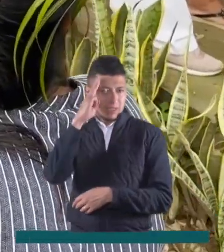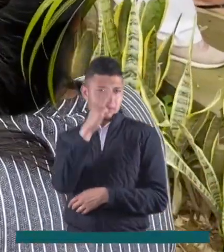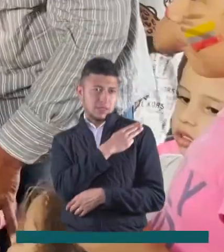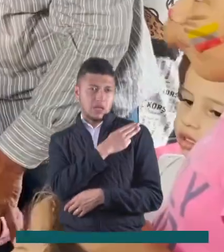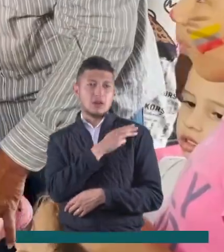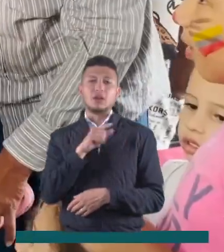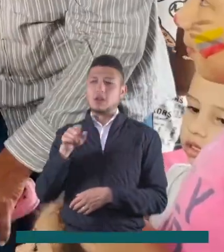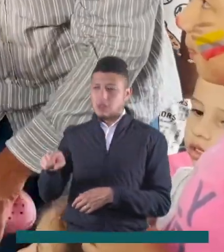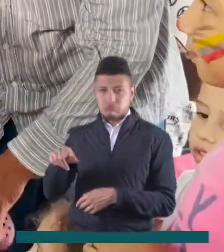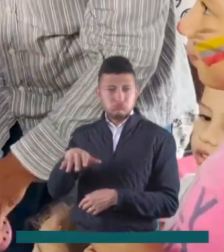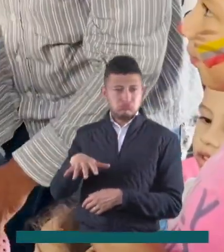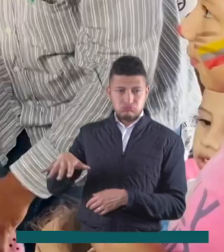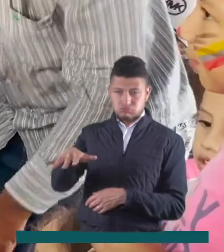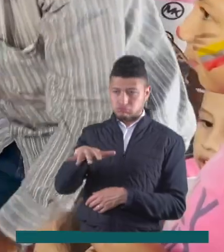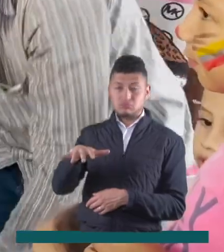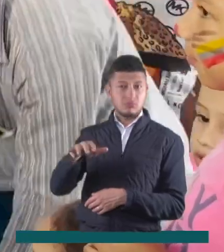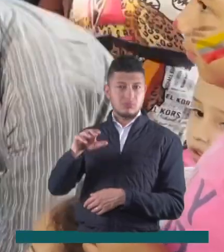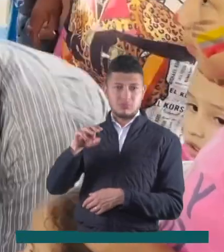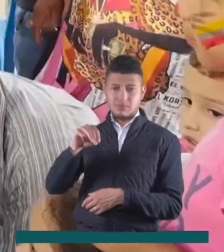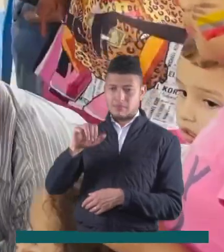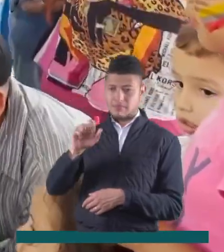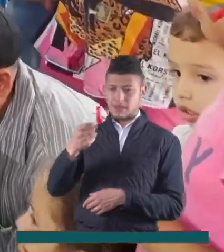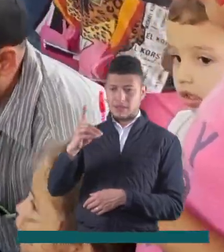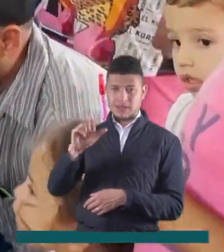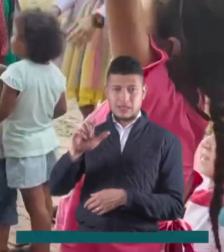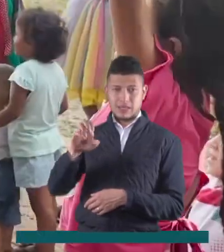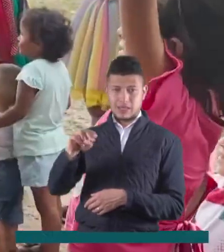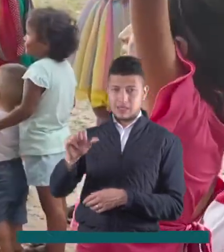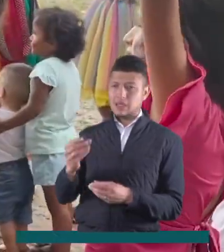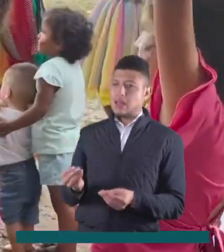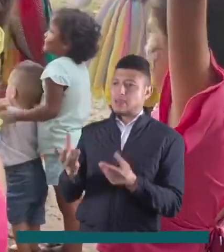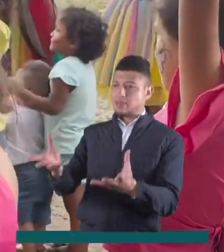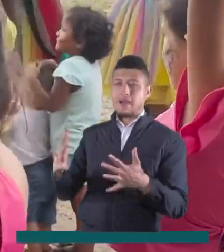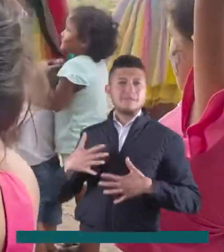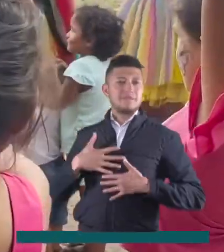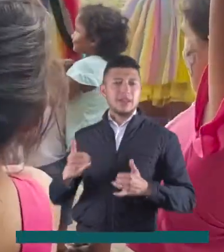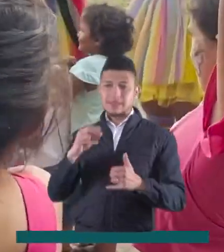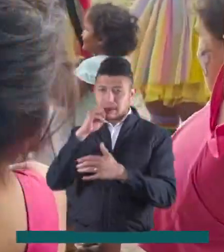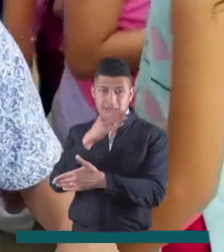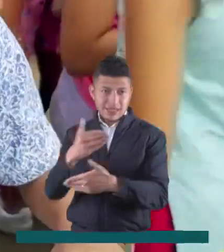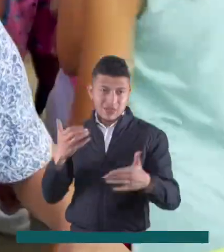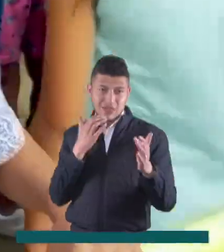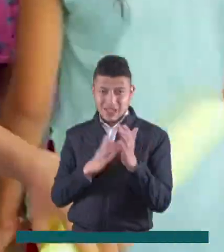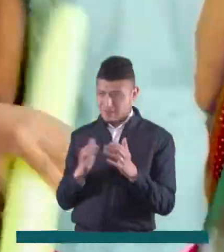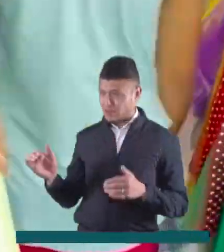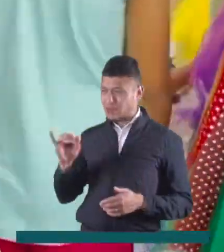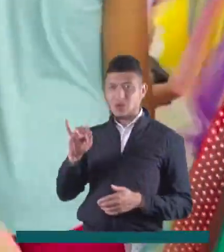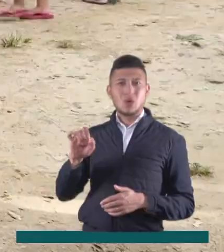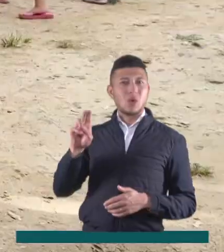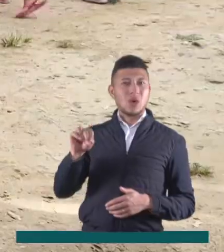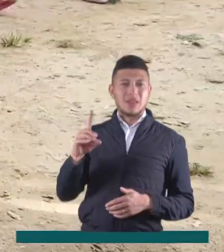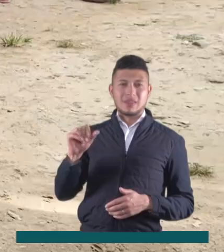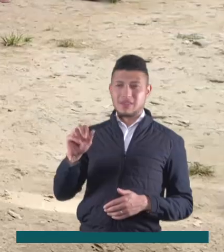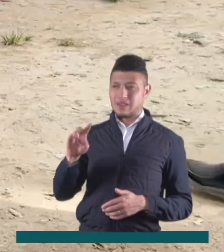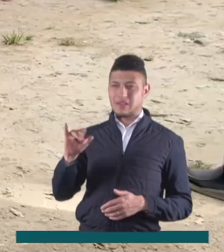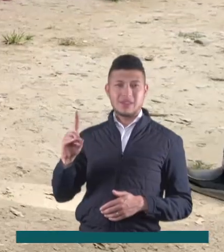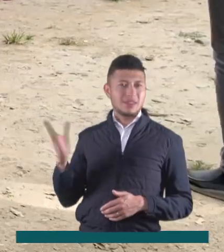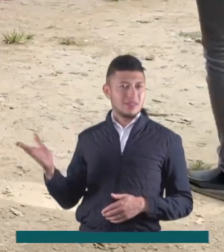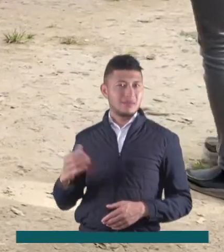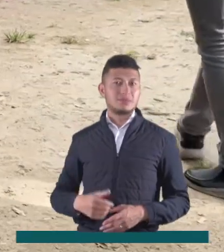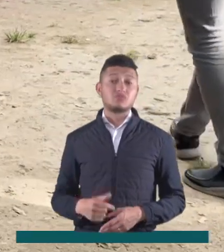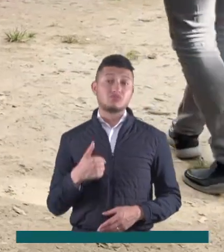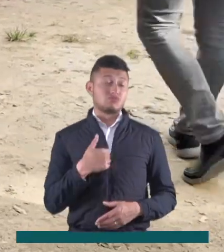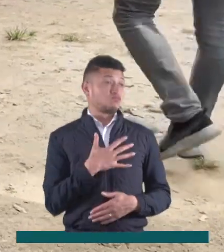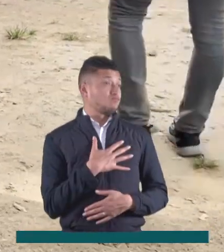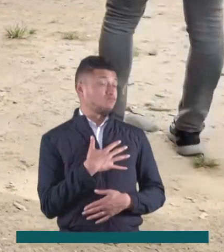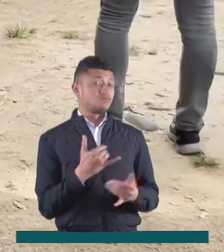el ejército se tomaron en el asentamiento Brisas del Magdalena para generar felicidad en niños como Juan David. Y estoy muy